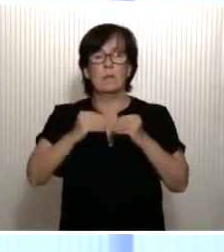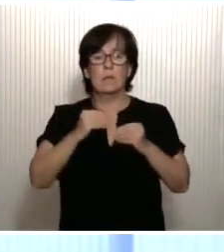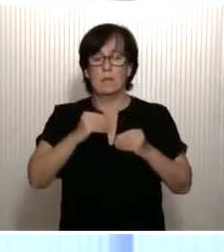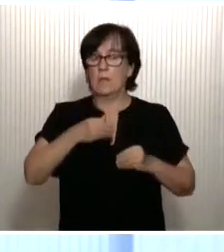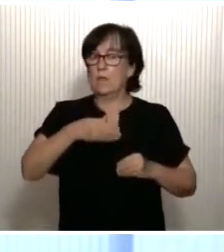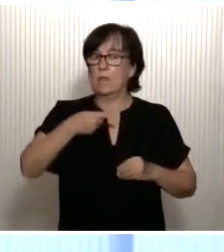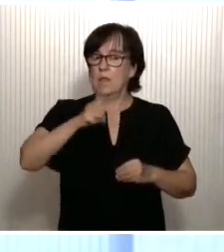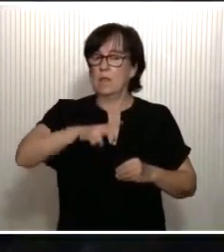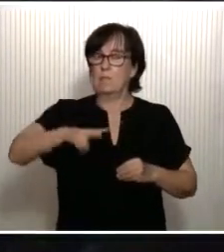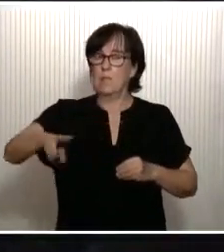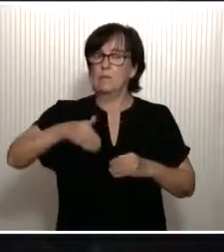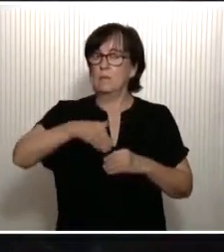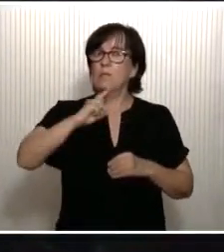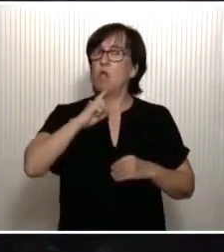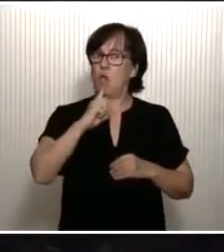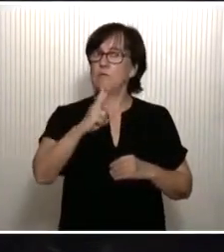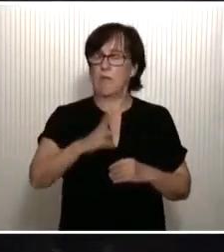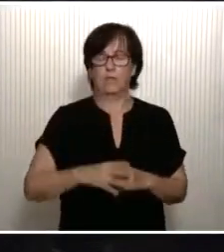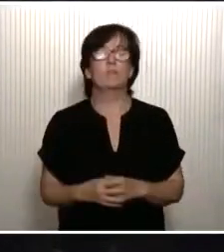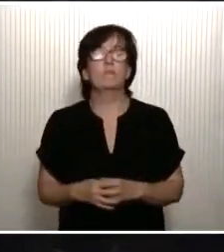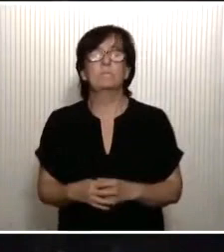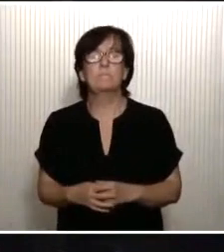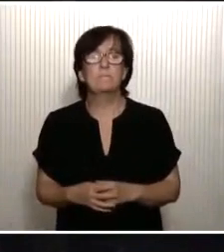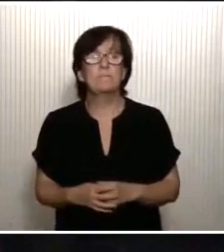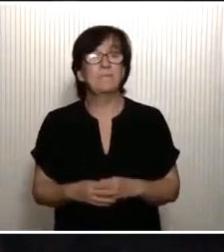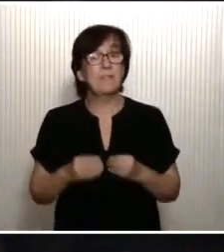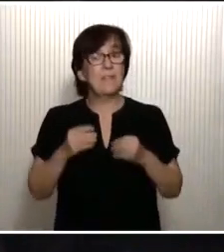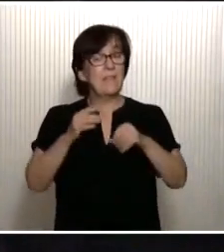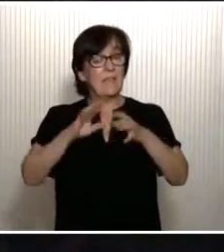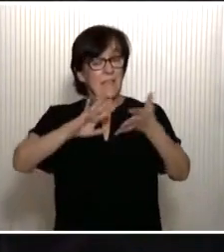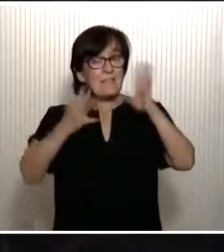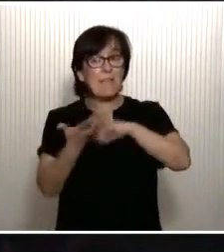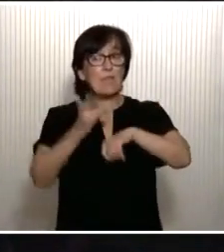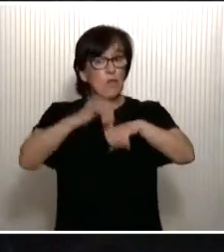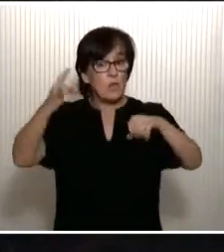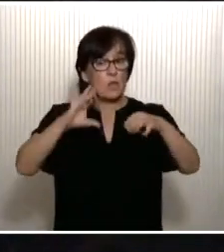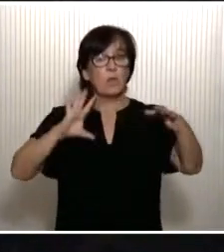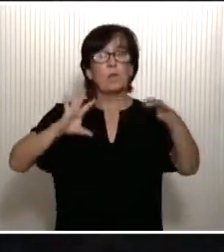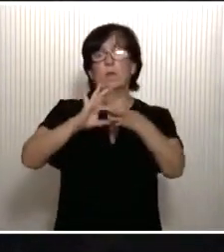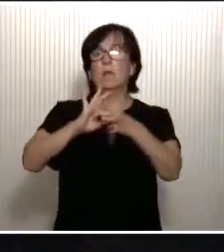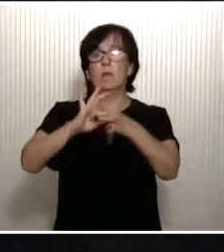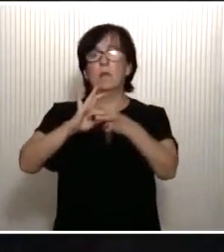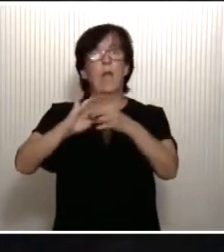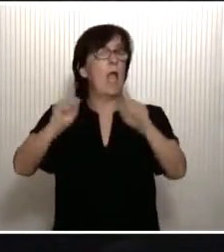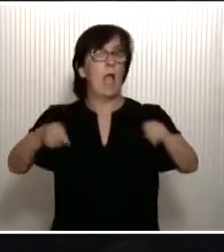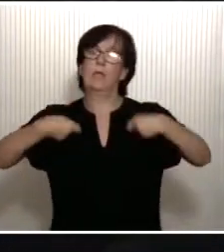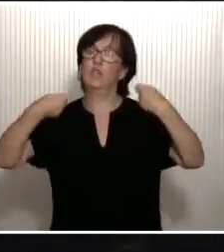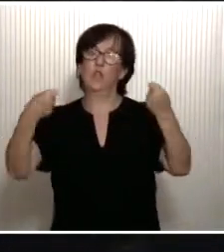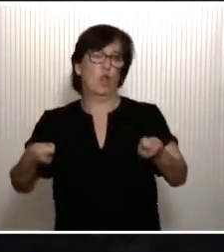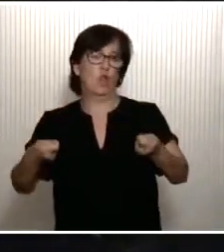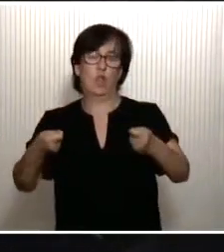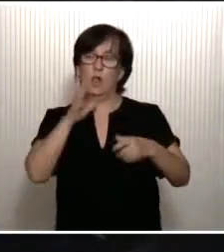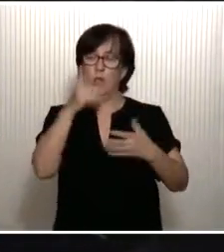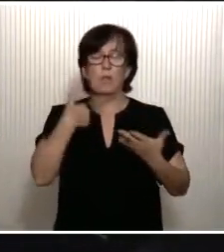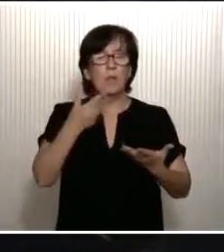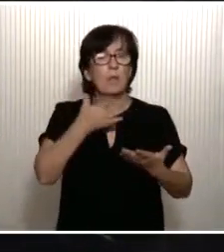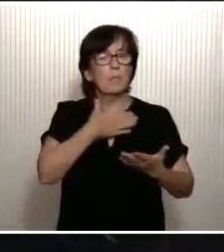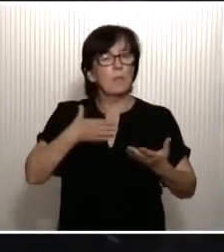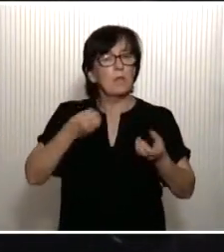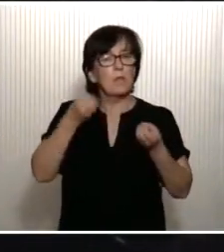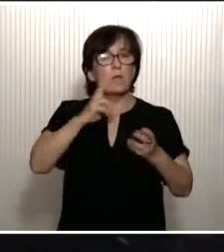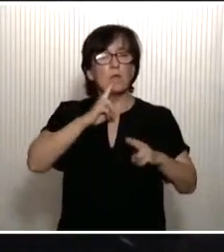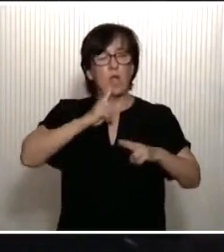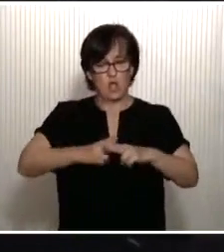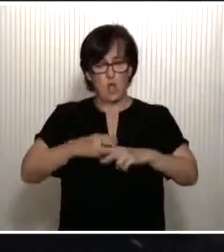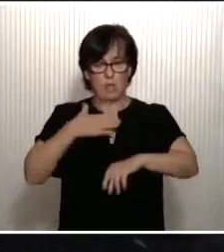próximos meses y durante los próximos años. Y junto con la transición digital, la transición ecológica. Antes de nada, me gustaría trasladar en